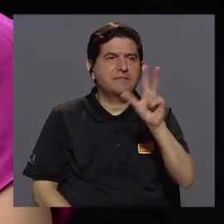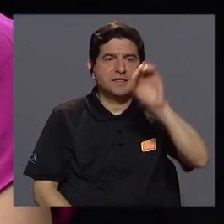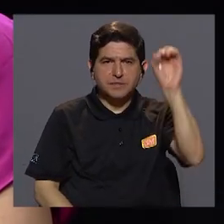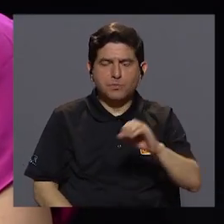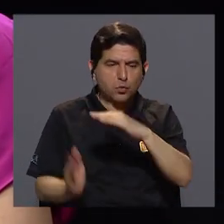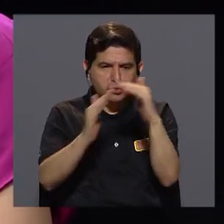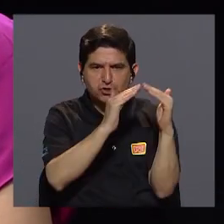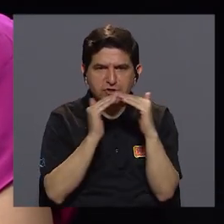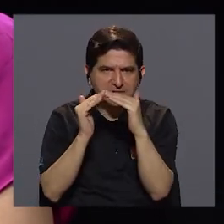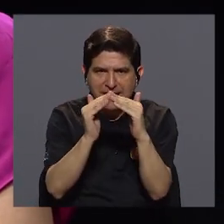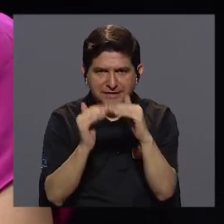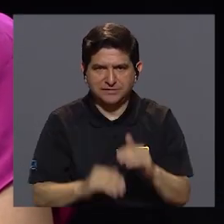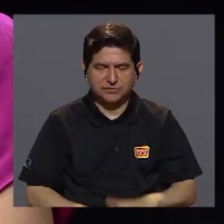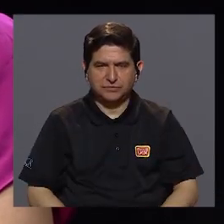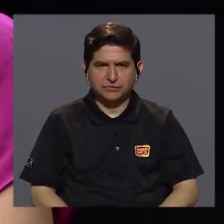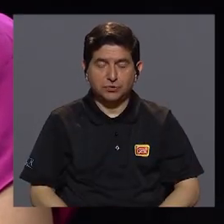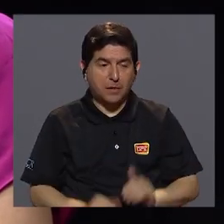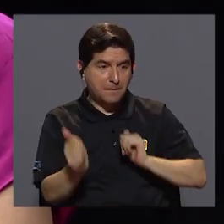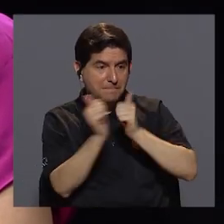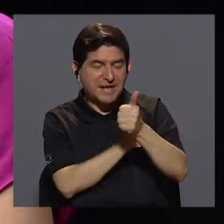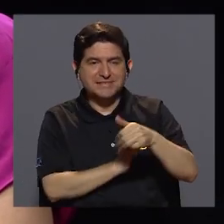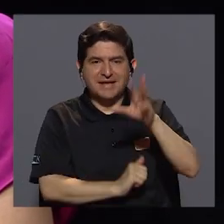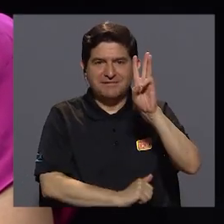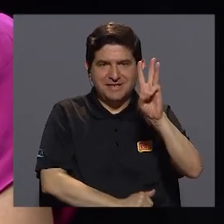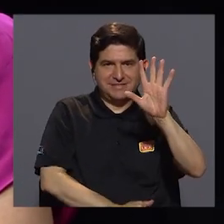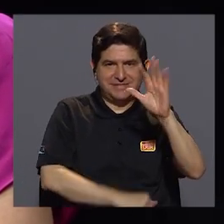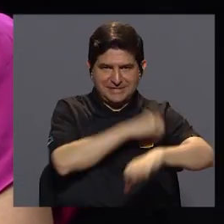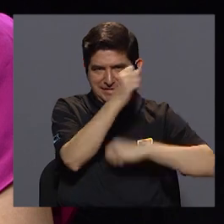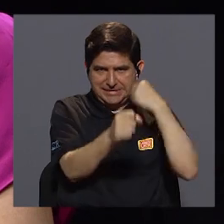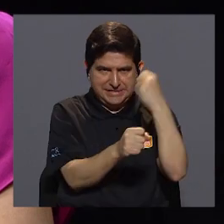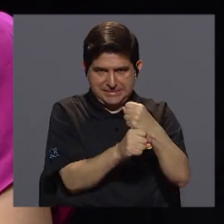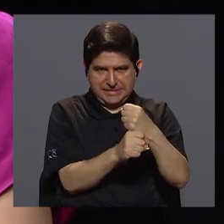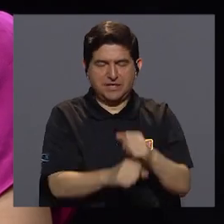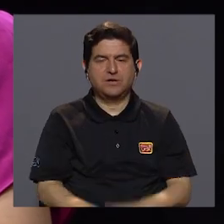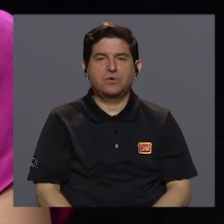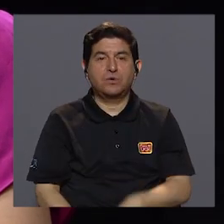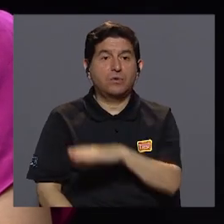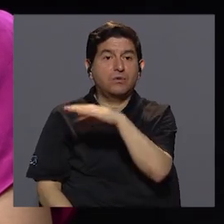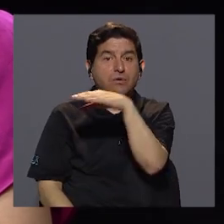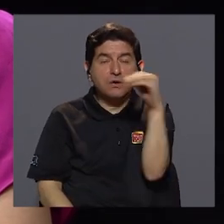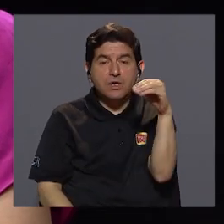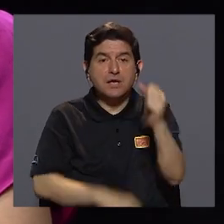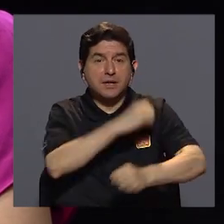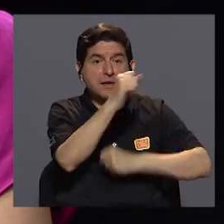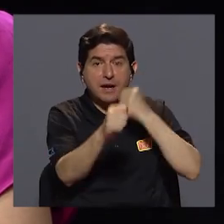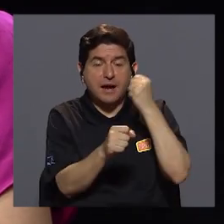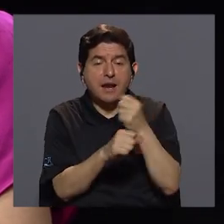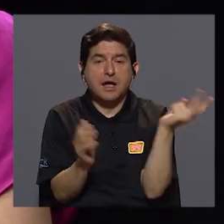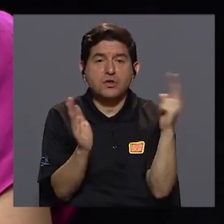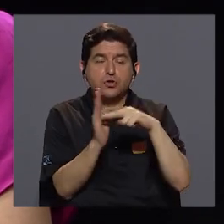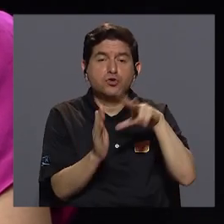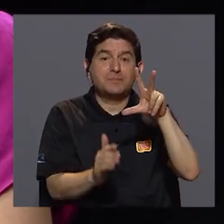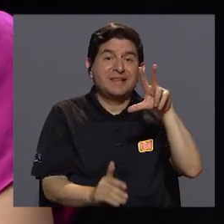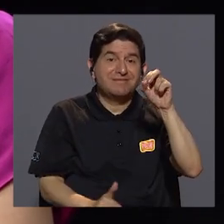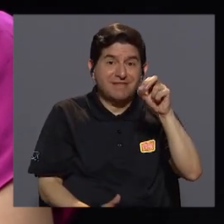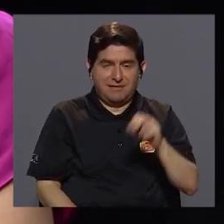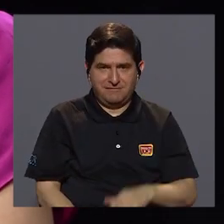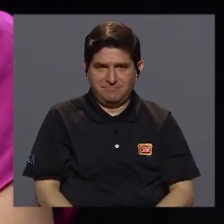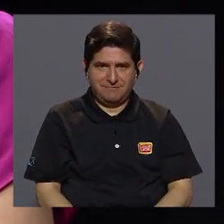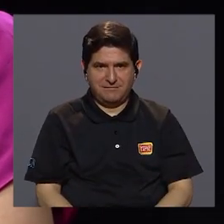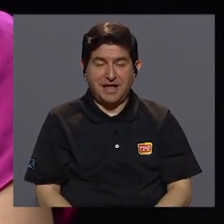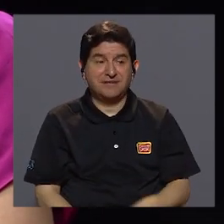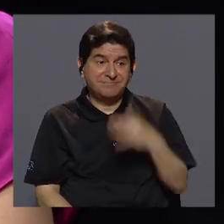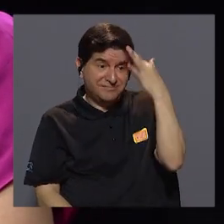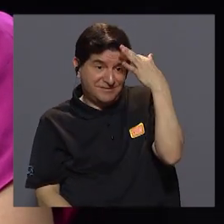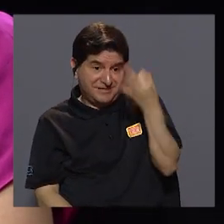% de la población superaba los 65 años y para el año 2030 se